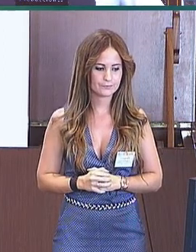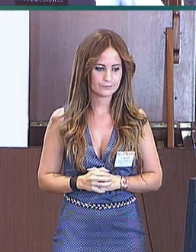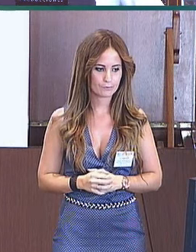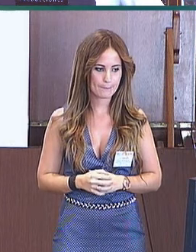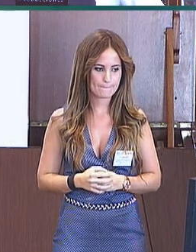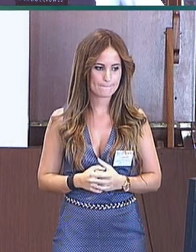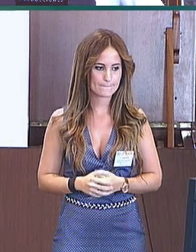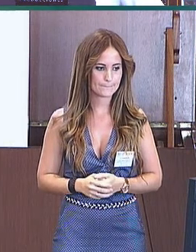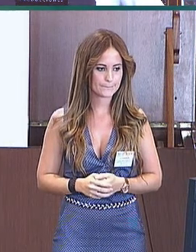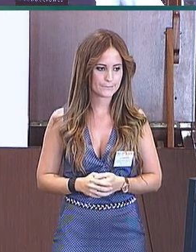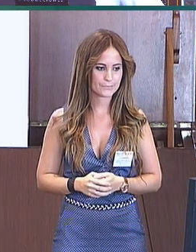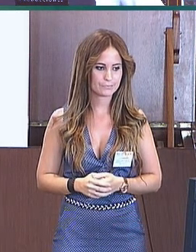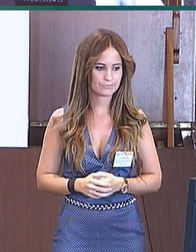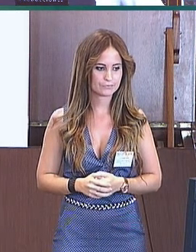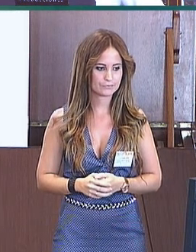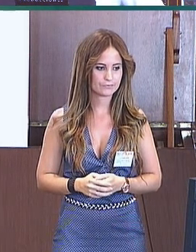esos meses.